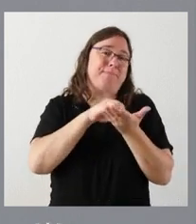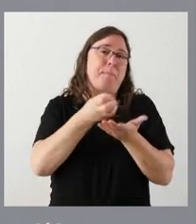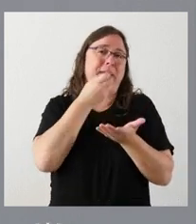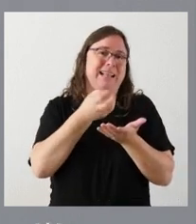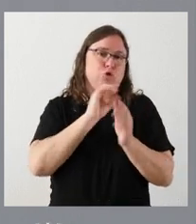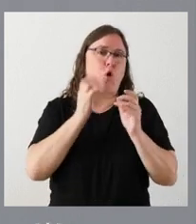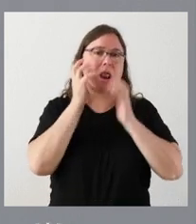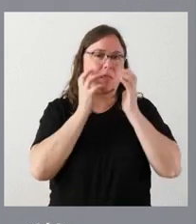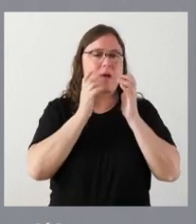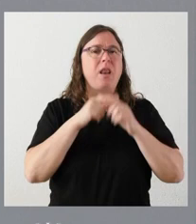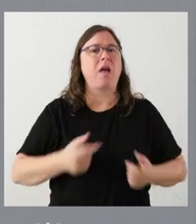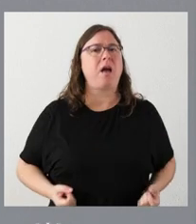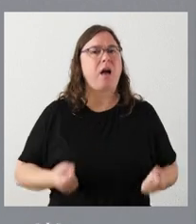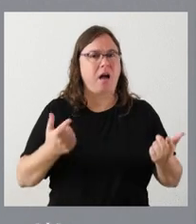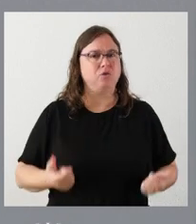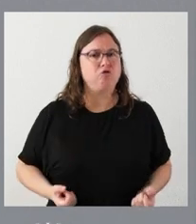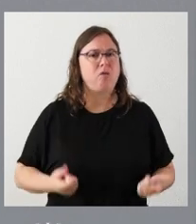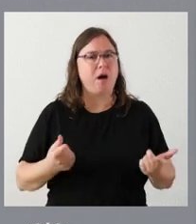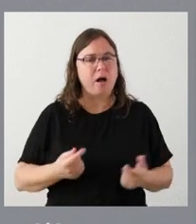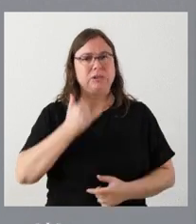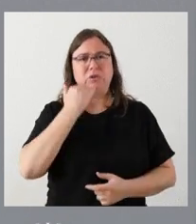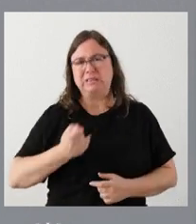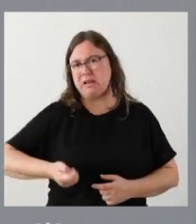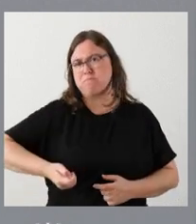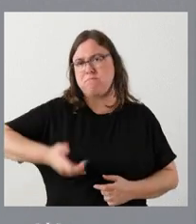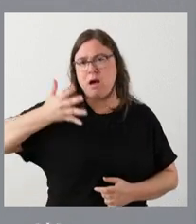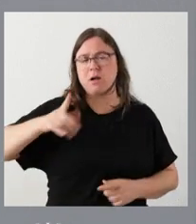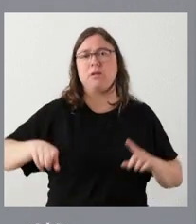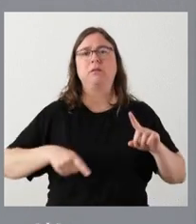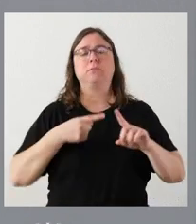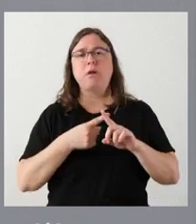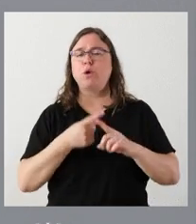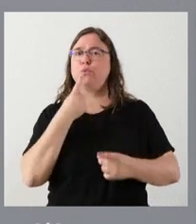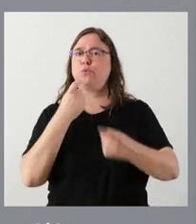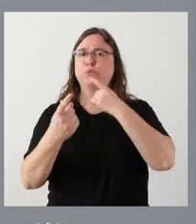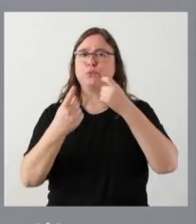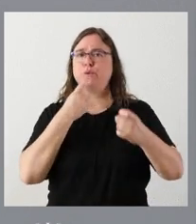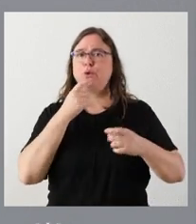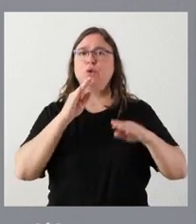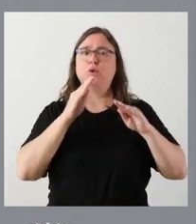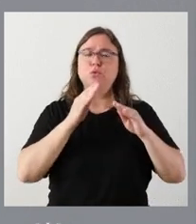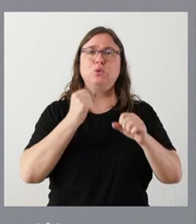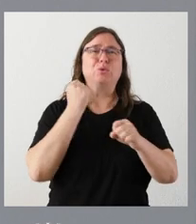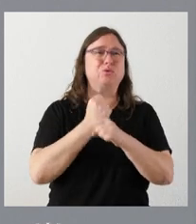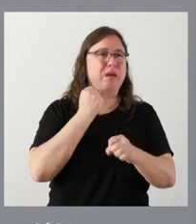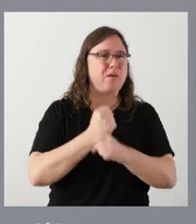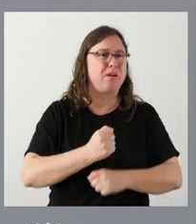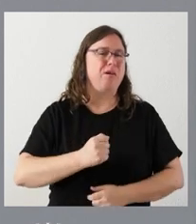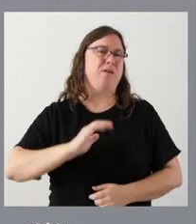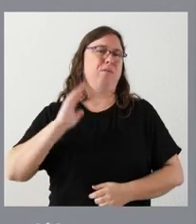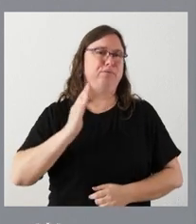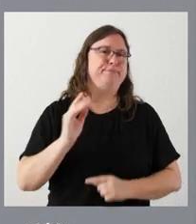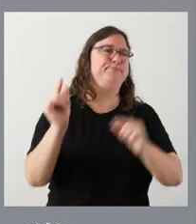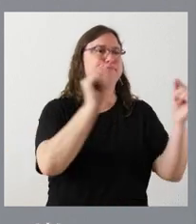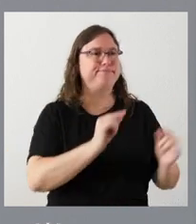del coste de la energía que es necesario para su actividad y, luego, las dificultades que el prestigio de su actividad tienen en el debate